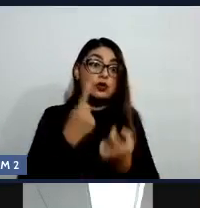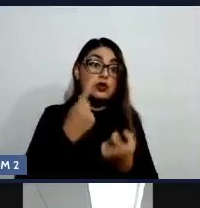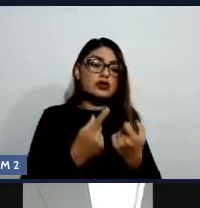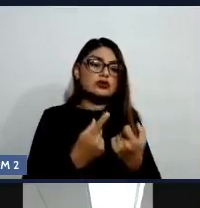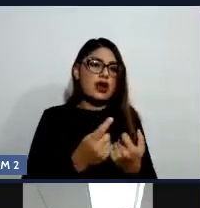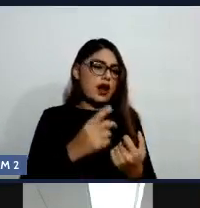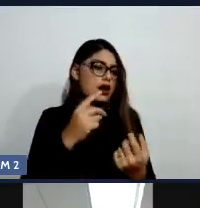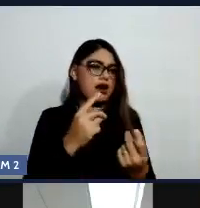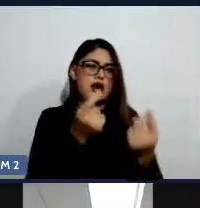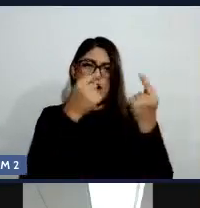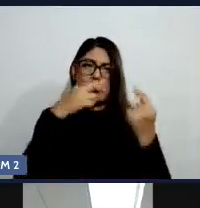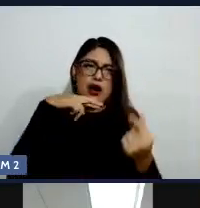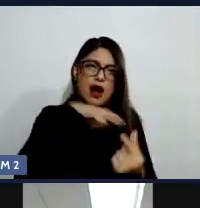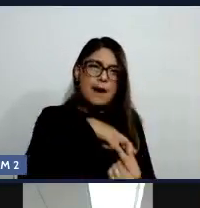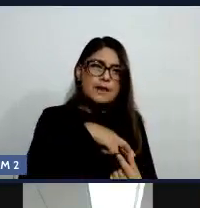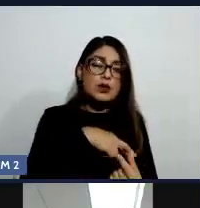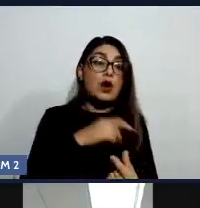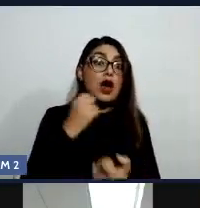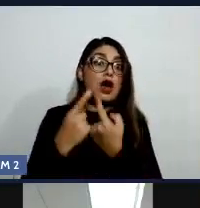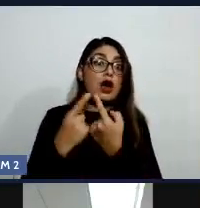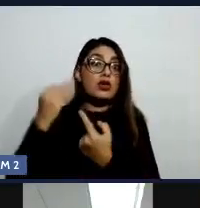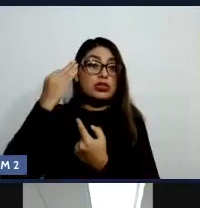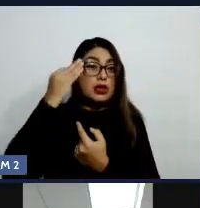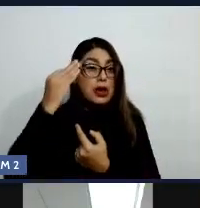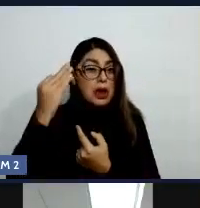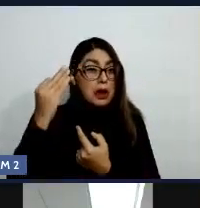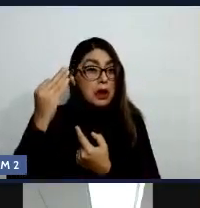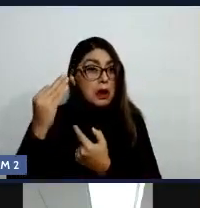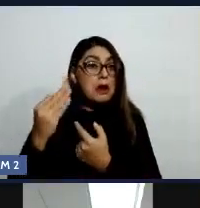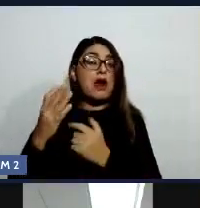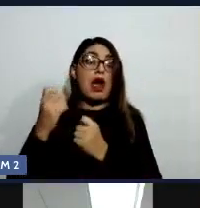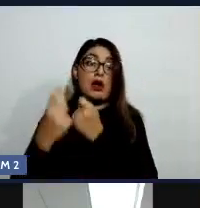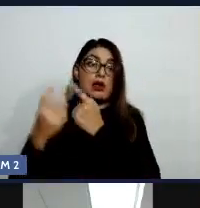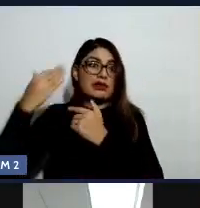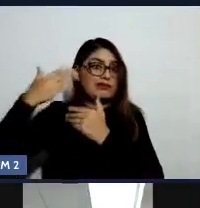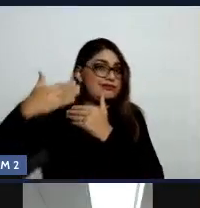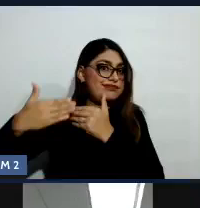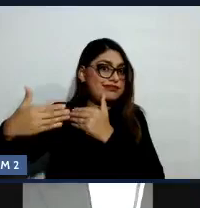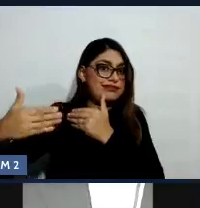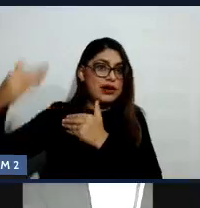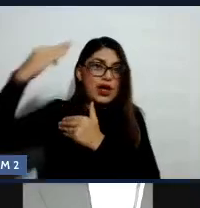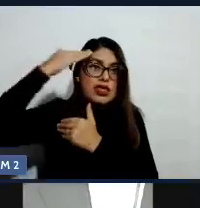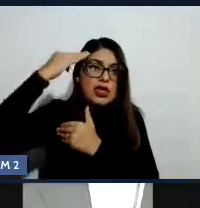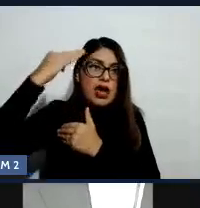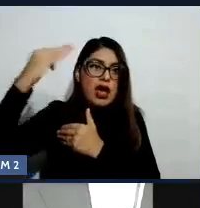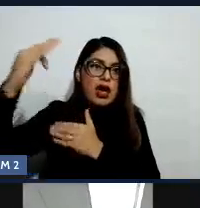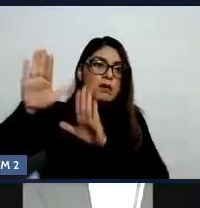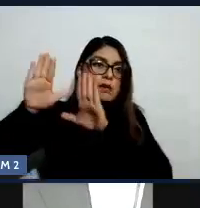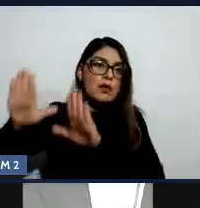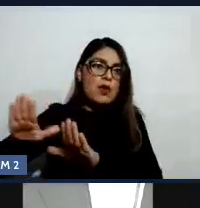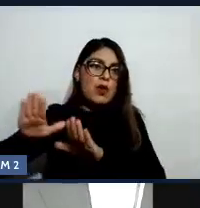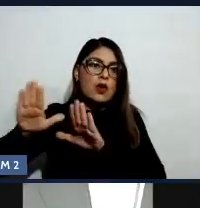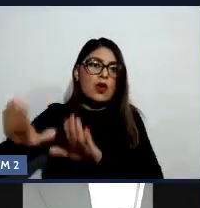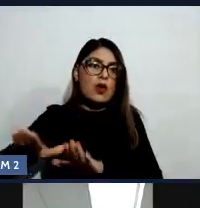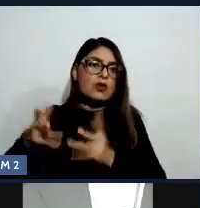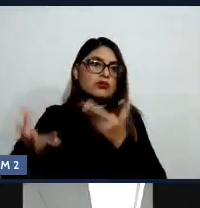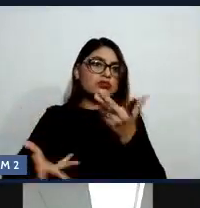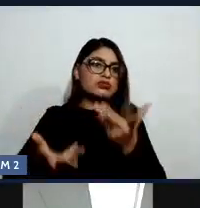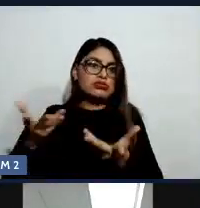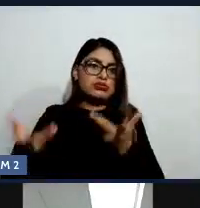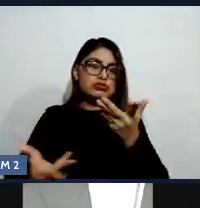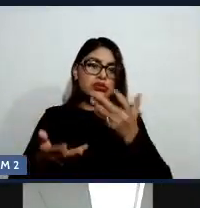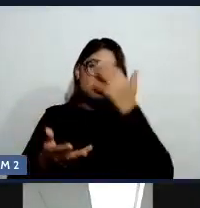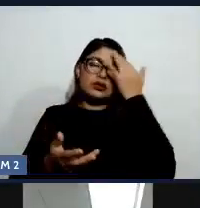y hay quienes se quedan ahí casi permanentemente mucho tiempo. Entonces,